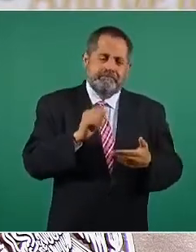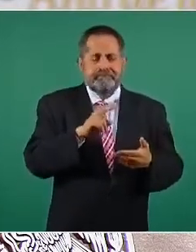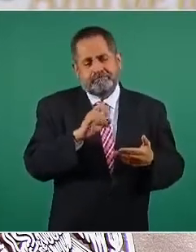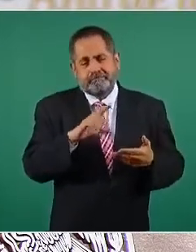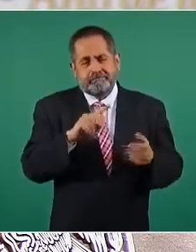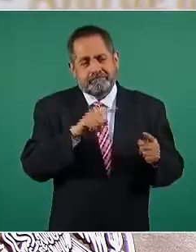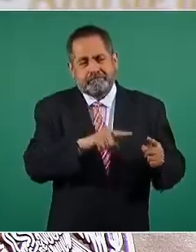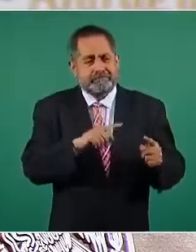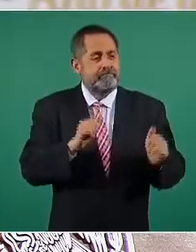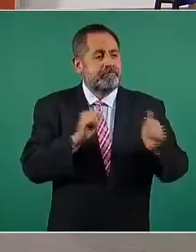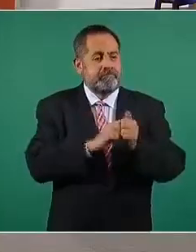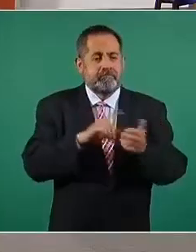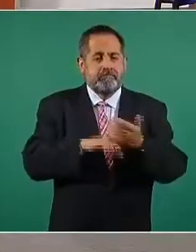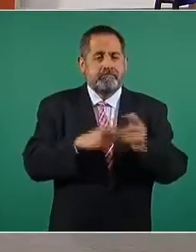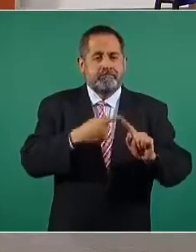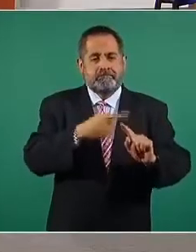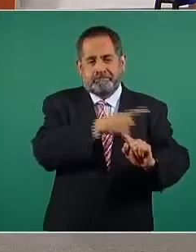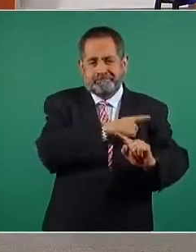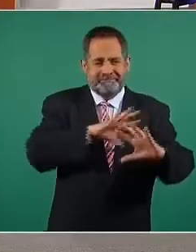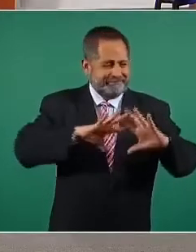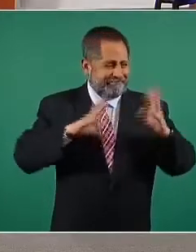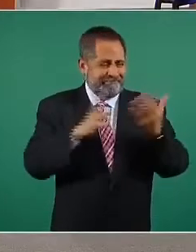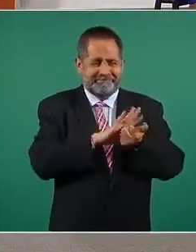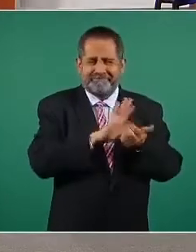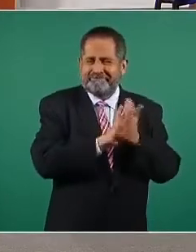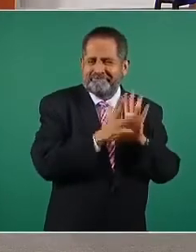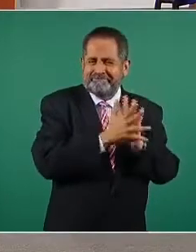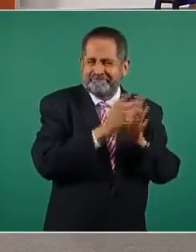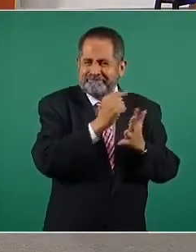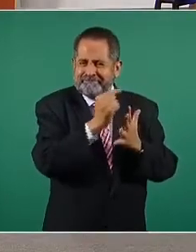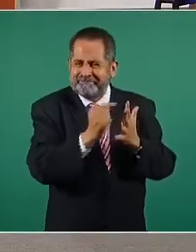que transacciona con las empresas antes mencionadas. Adelante, por favor.